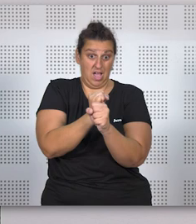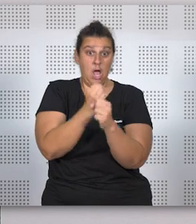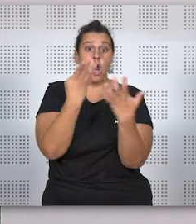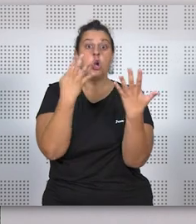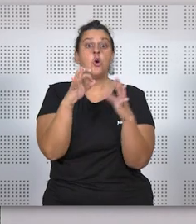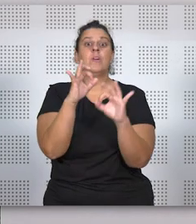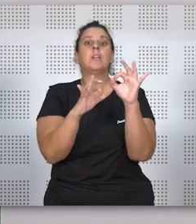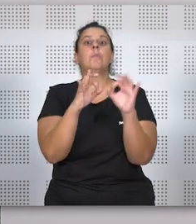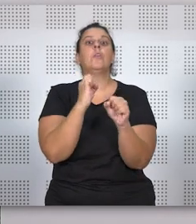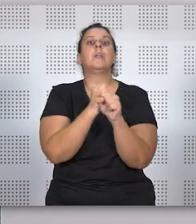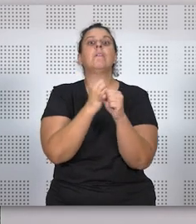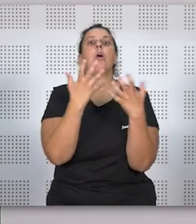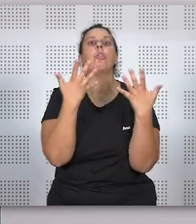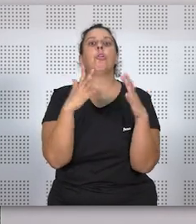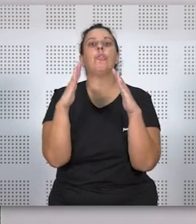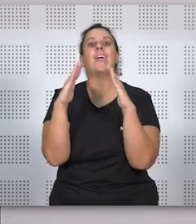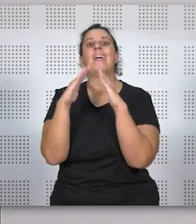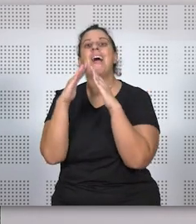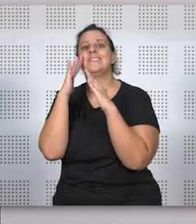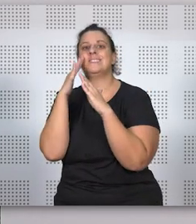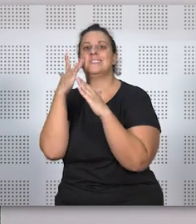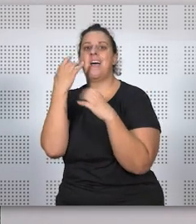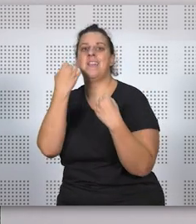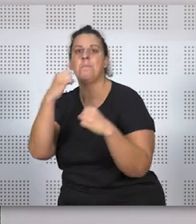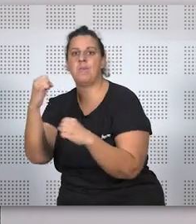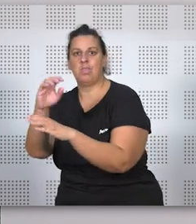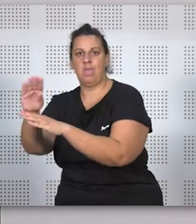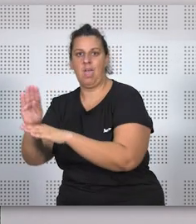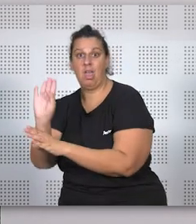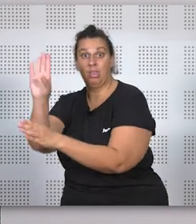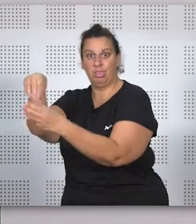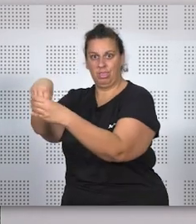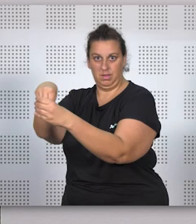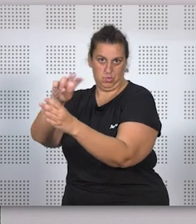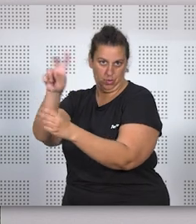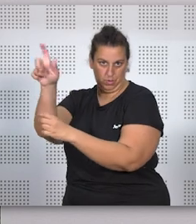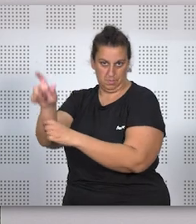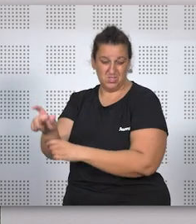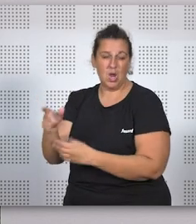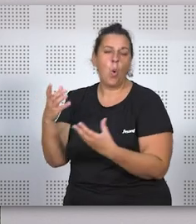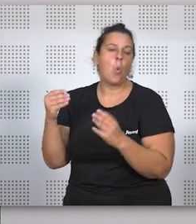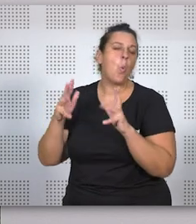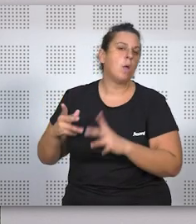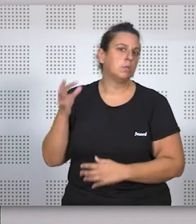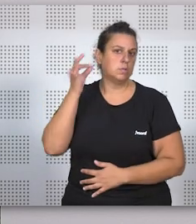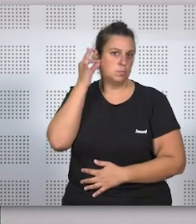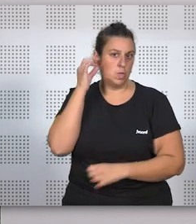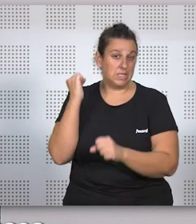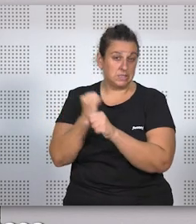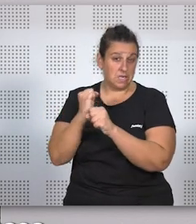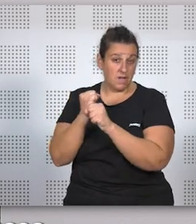probablemente trabajaban en el servicio doméstico. Y cuántas mujeres que trabajaban en las casas de gente pudiente,